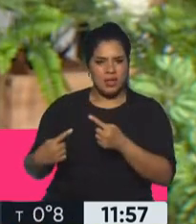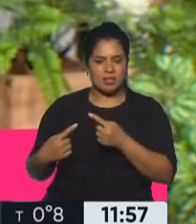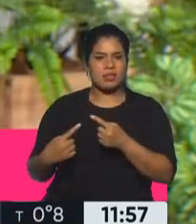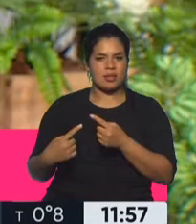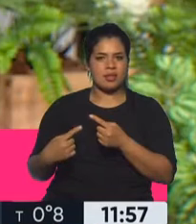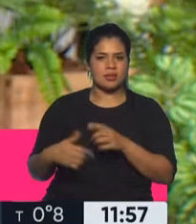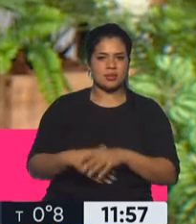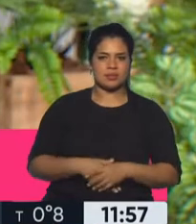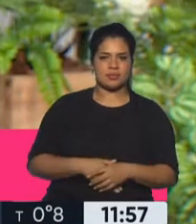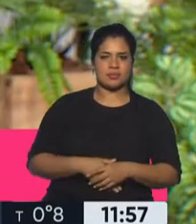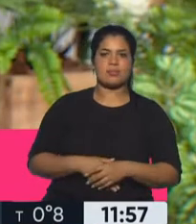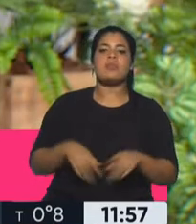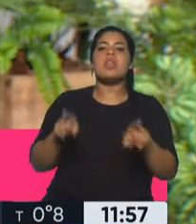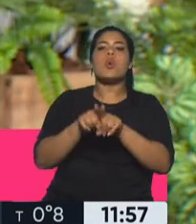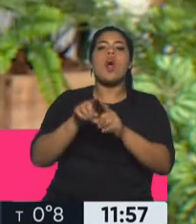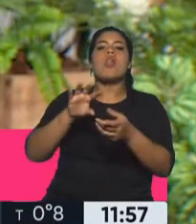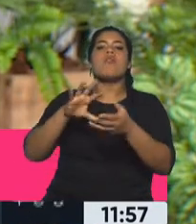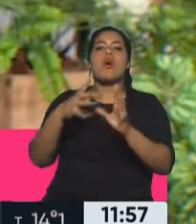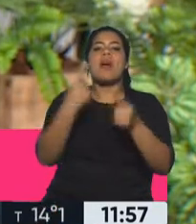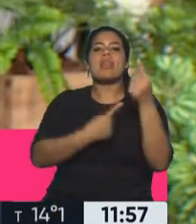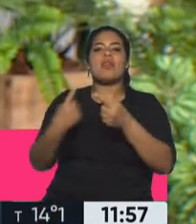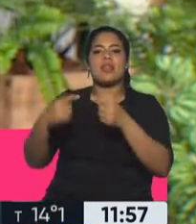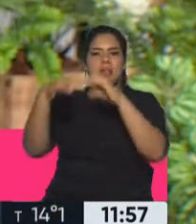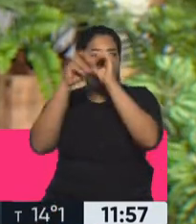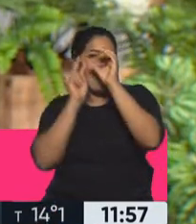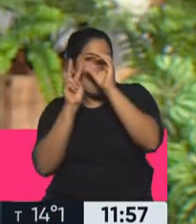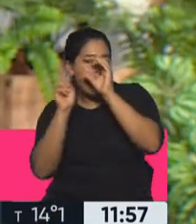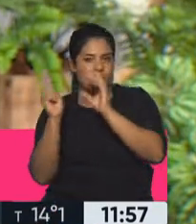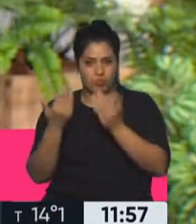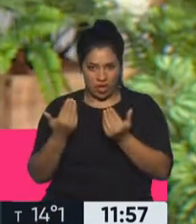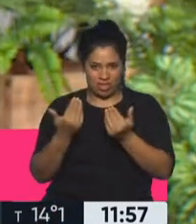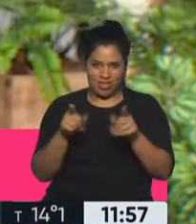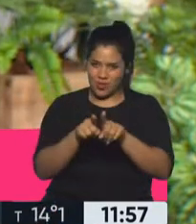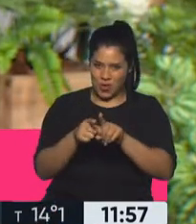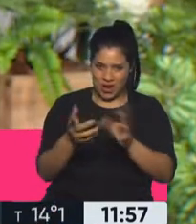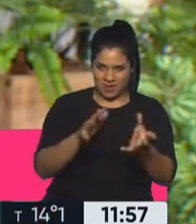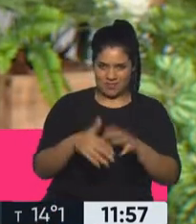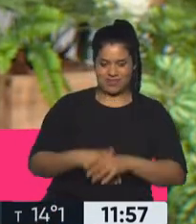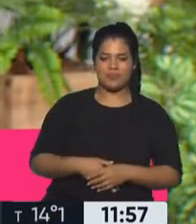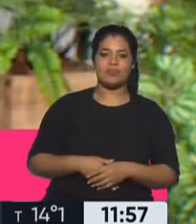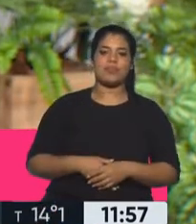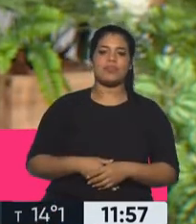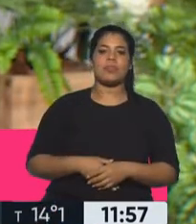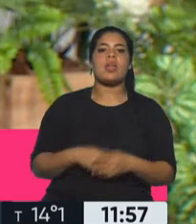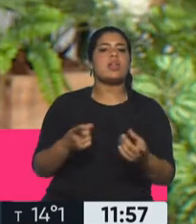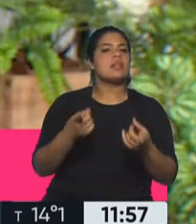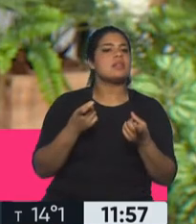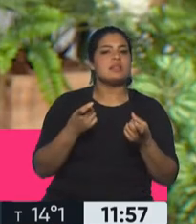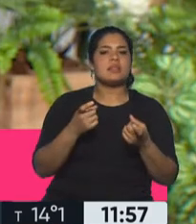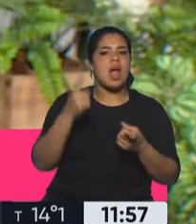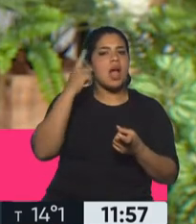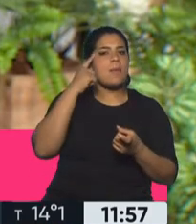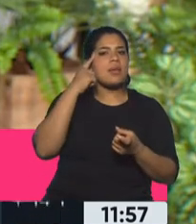esas son las cuentitas del caleidoscopio, lo que aporta cada actor social. Y por eso invitamos y decimos que esta necesidad de pensar al Chagas caleidoscópicamente